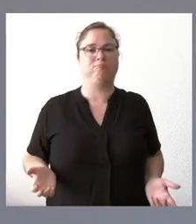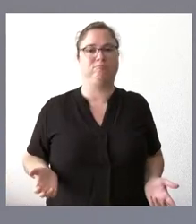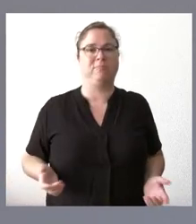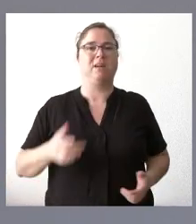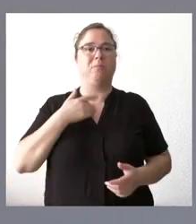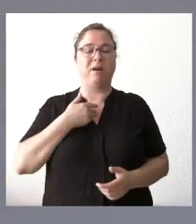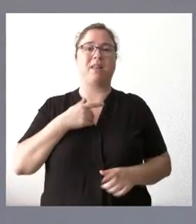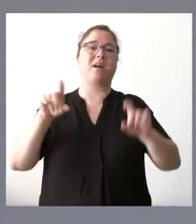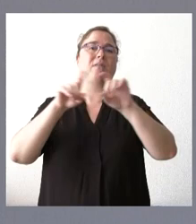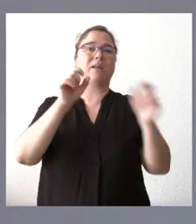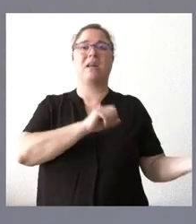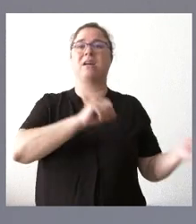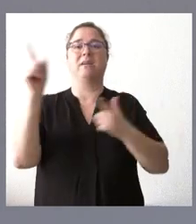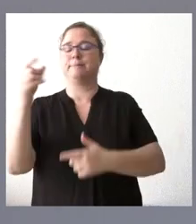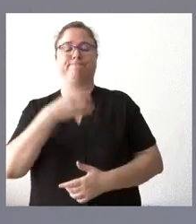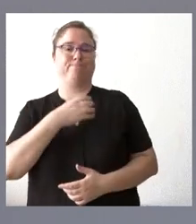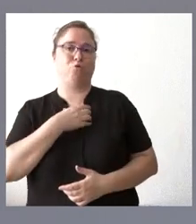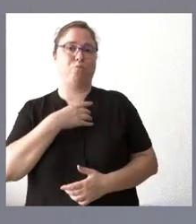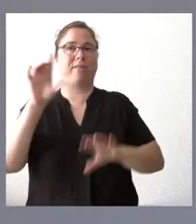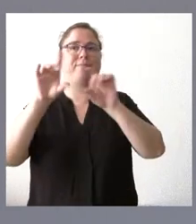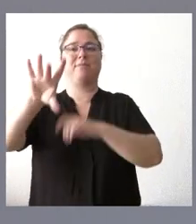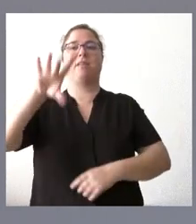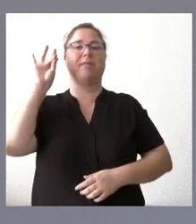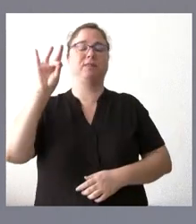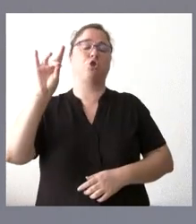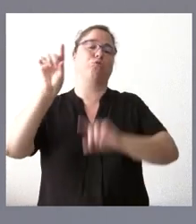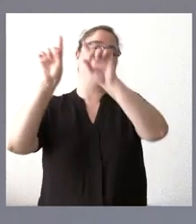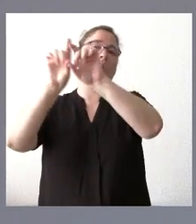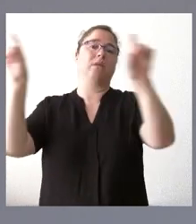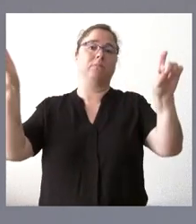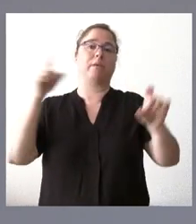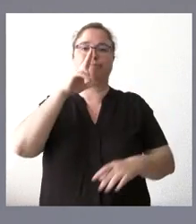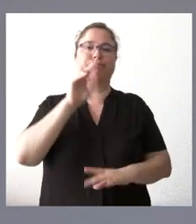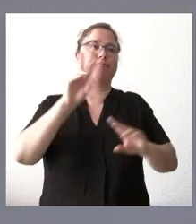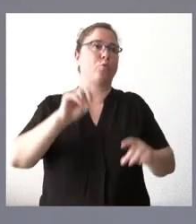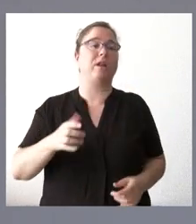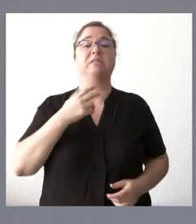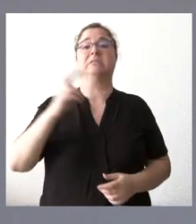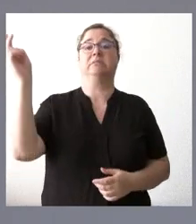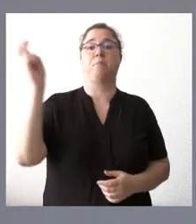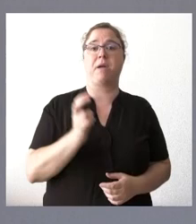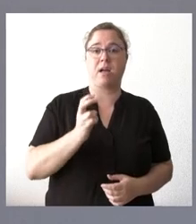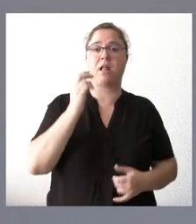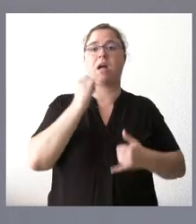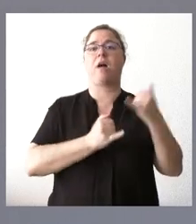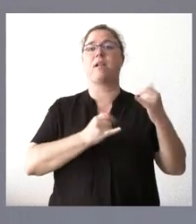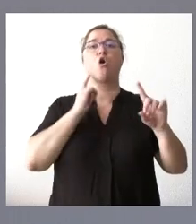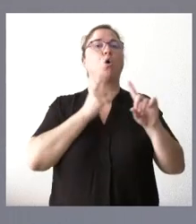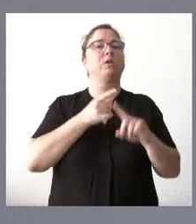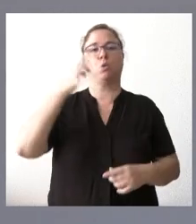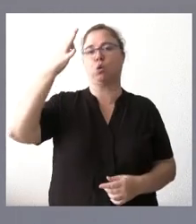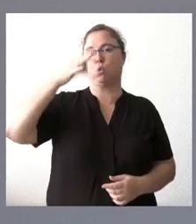esa iniciativa que ha tomado la empresa. Y, por tanto, a nosotros no nos vale que quien venga aquí tenga como único objetivo